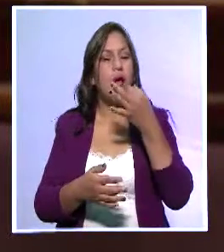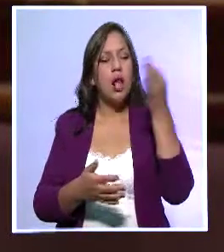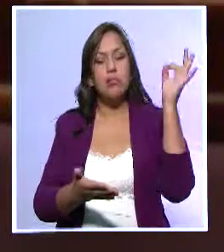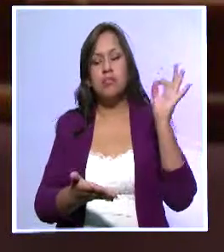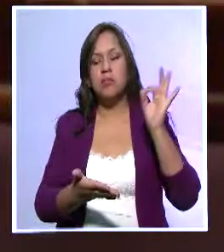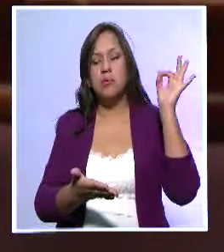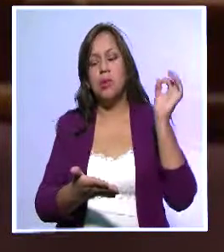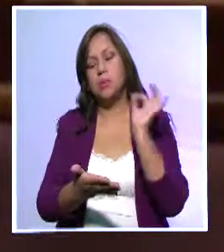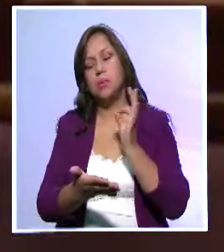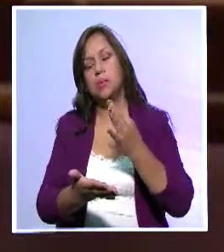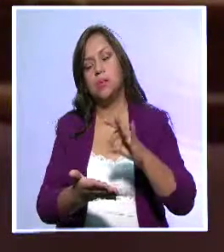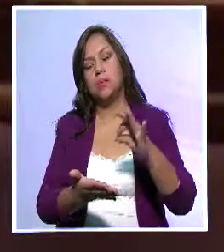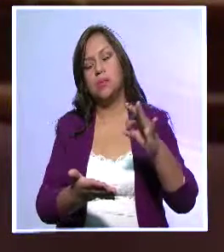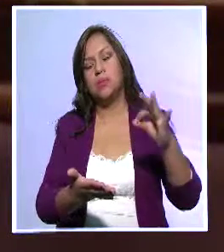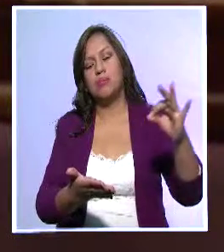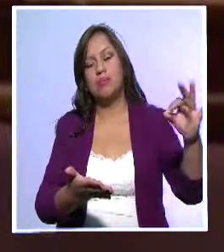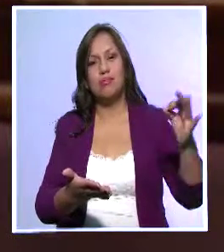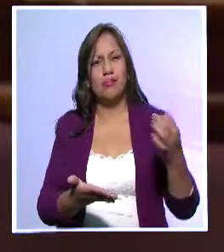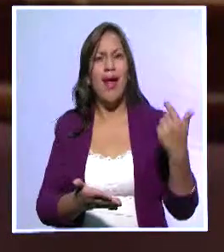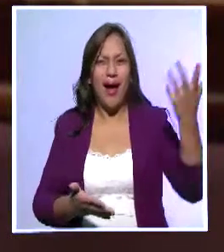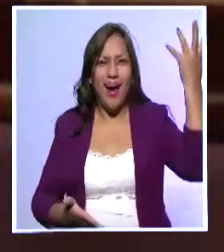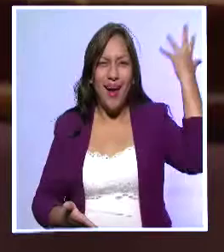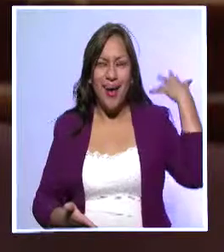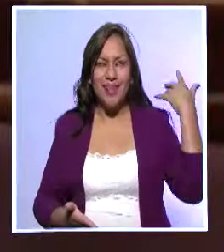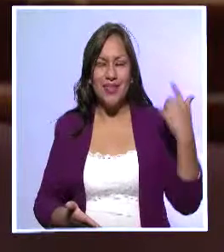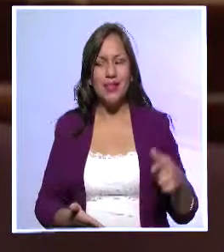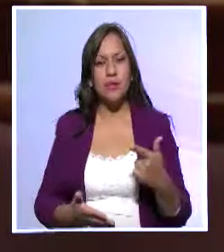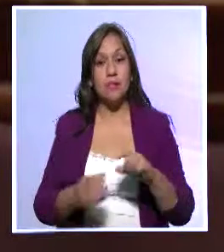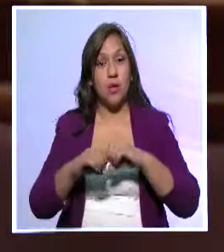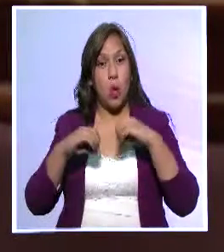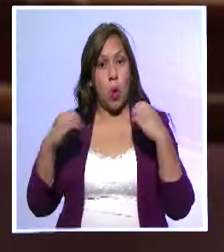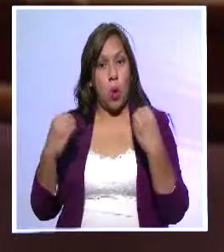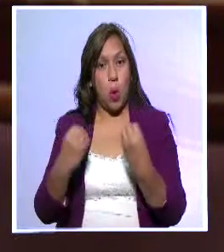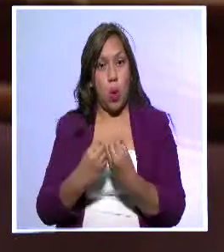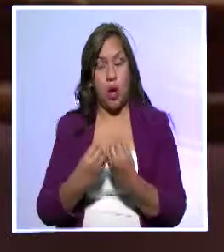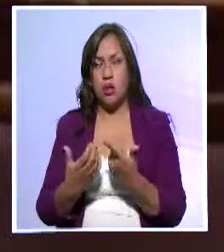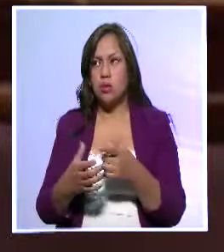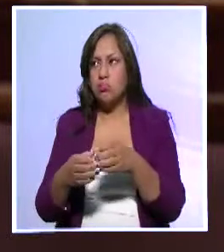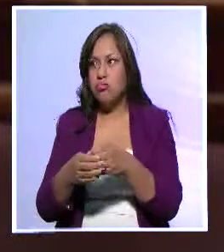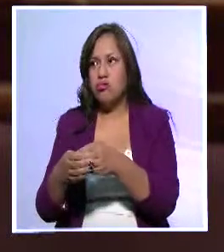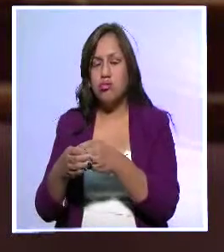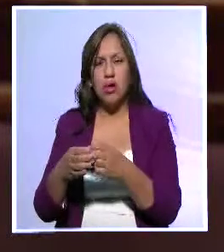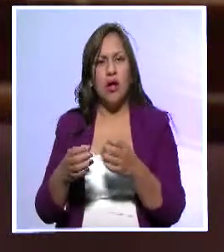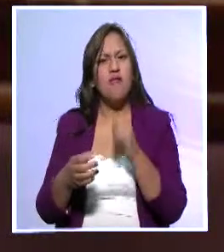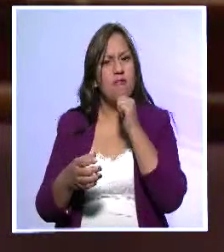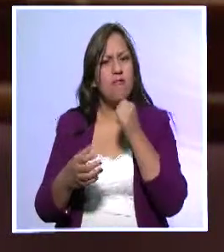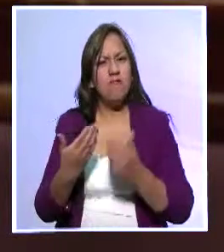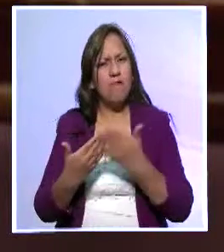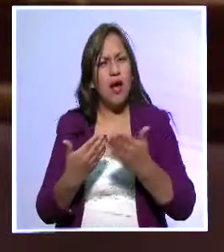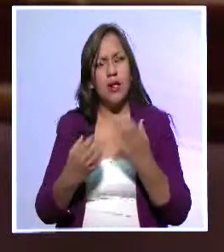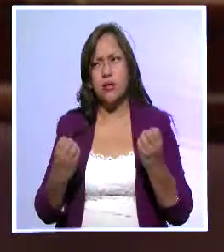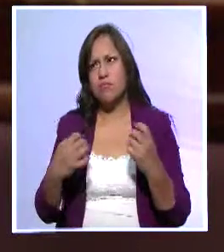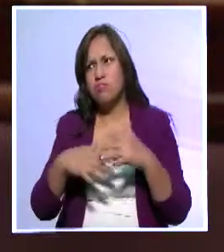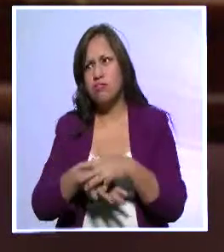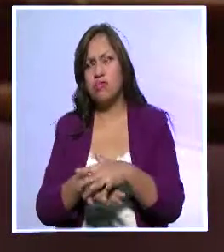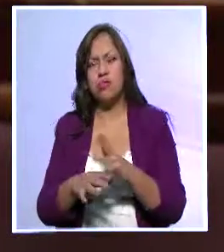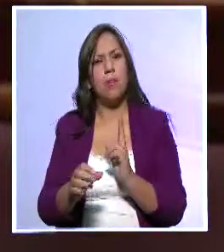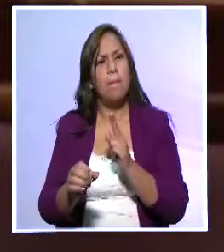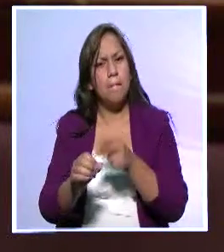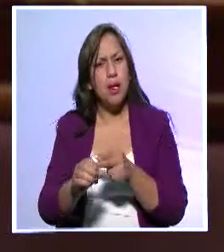caso, no ha existido una organización gremial que haya facilitado la integración y la participación de los archiveros.